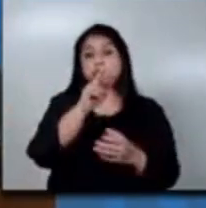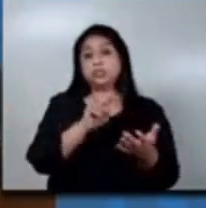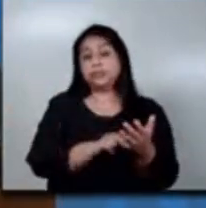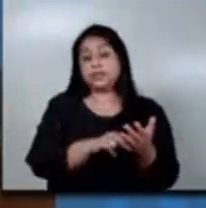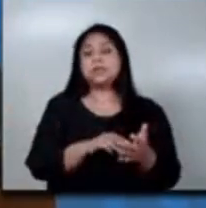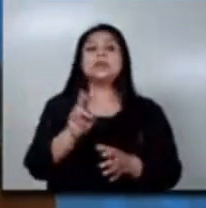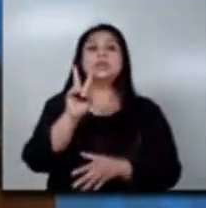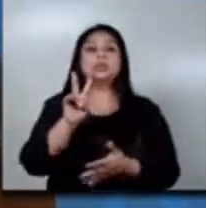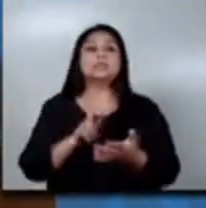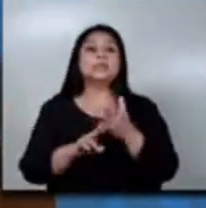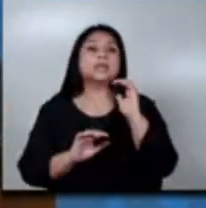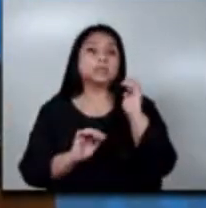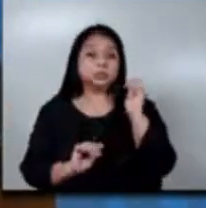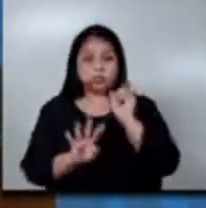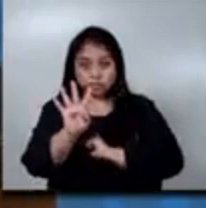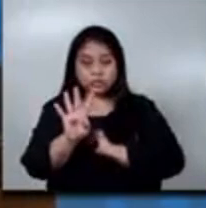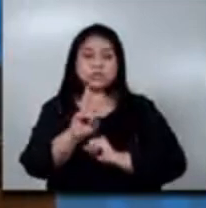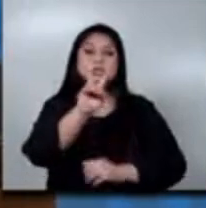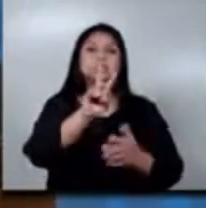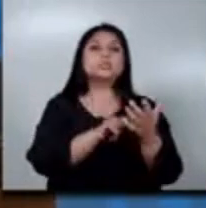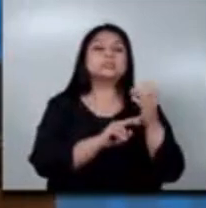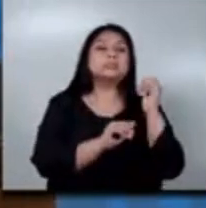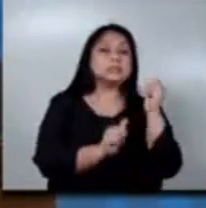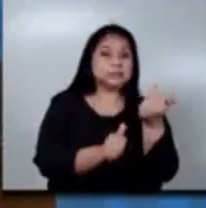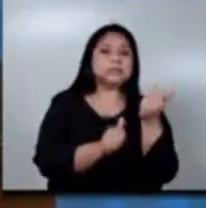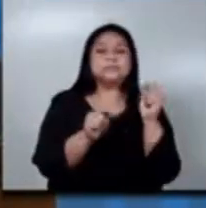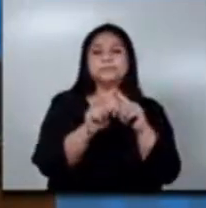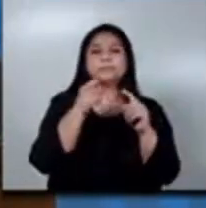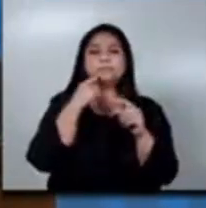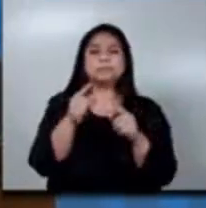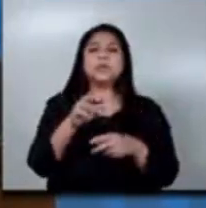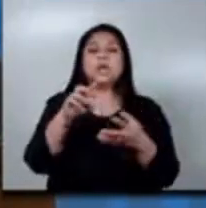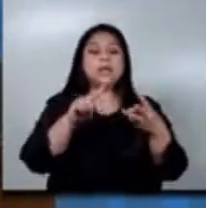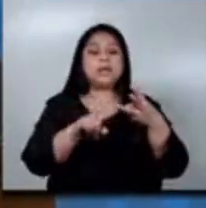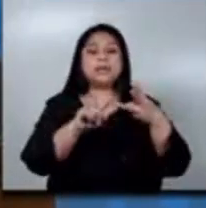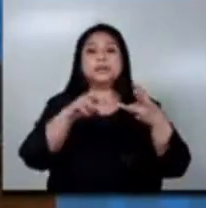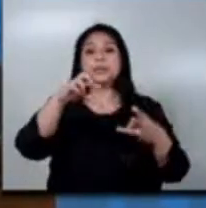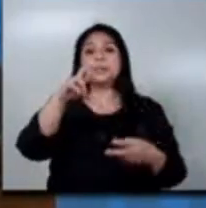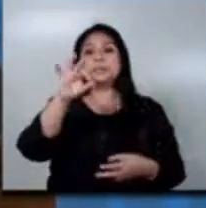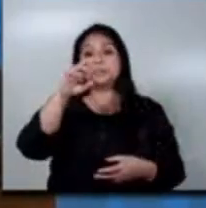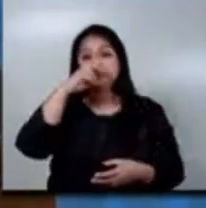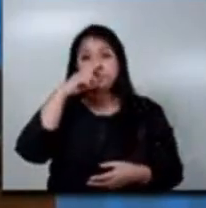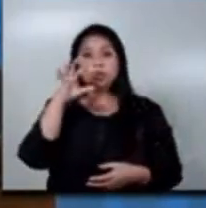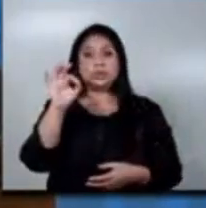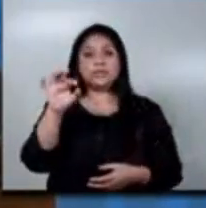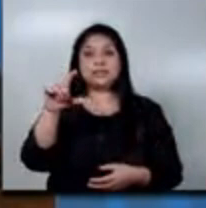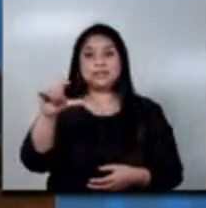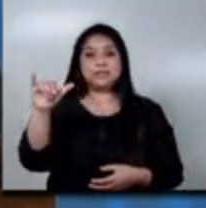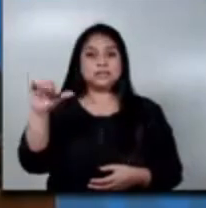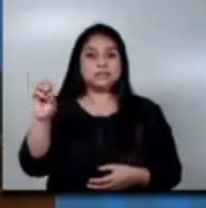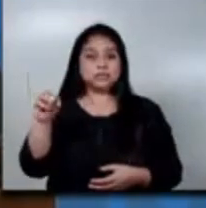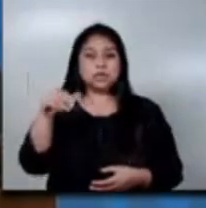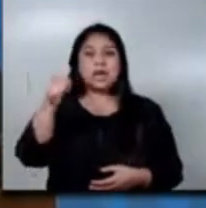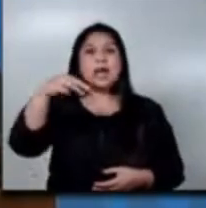2015. Y es de protección amplia, quiere decir que el agricultor va a recibir un aporte económico cuando sus